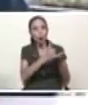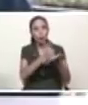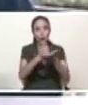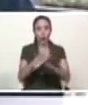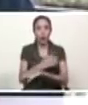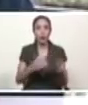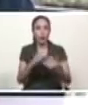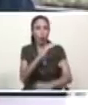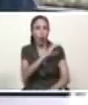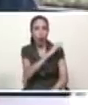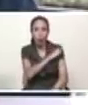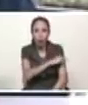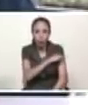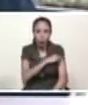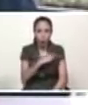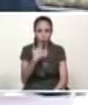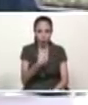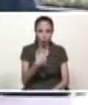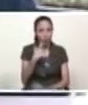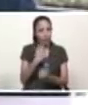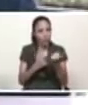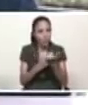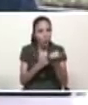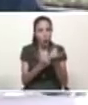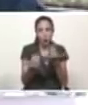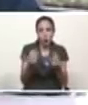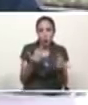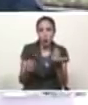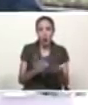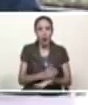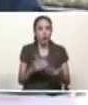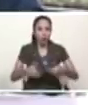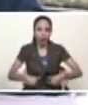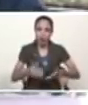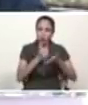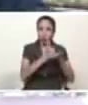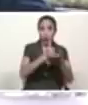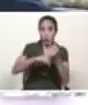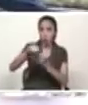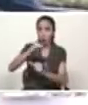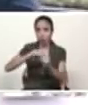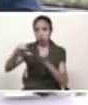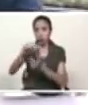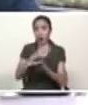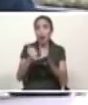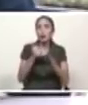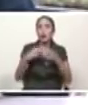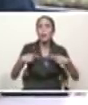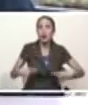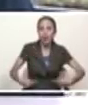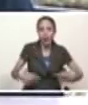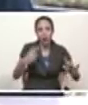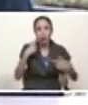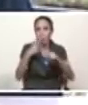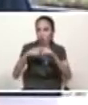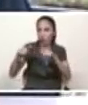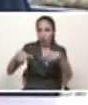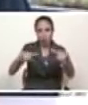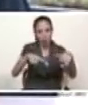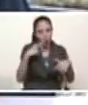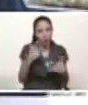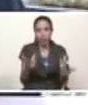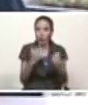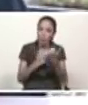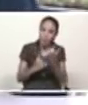venir con apoyo solidaridad o ayuda humanitaria en los distintos campos para nuestro